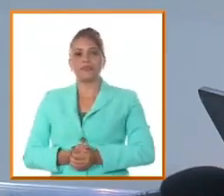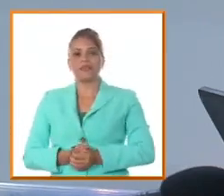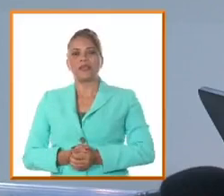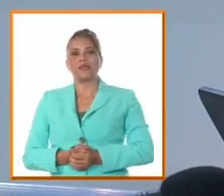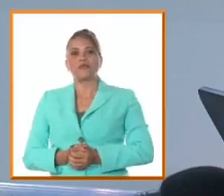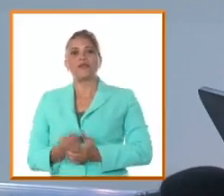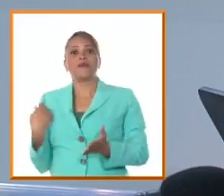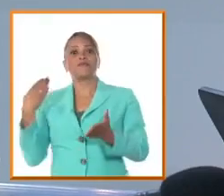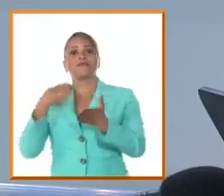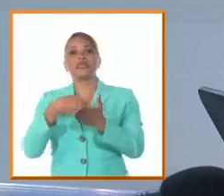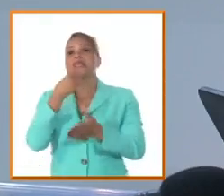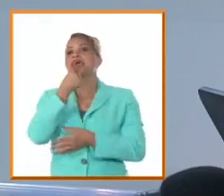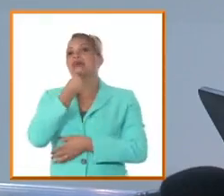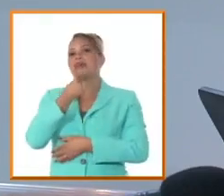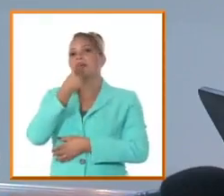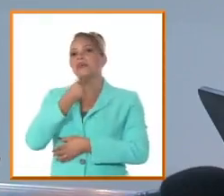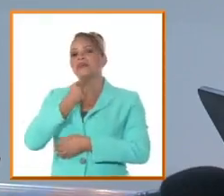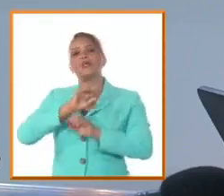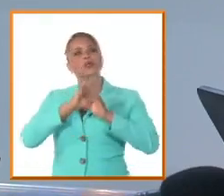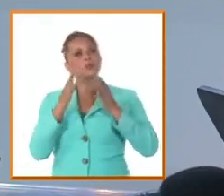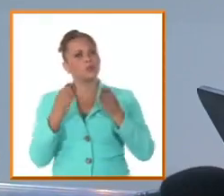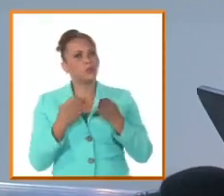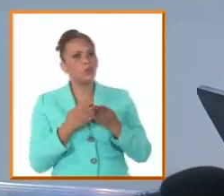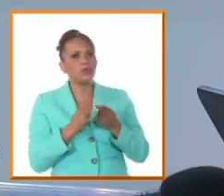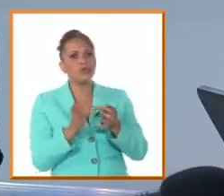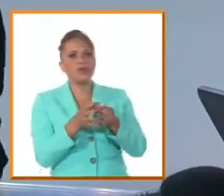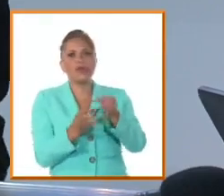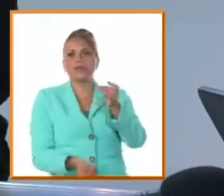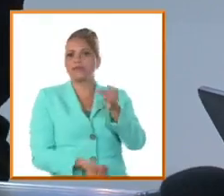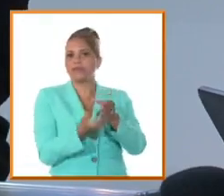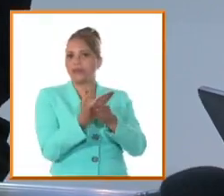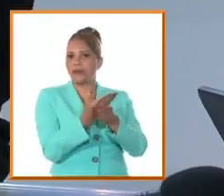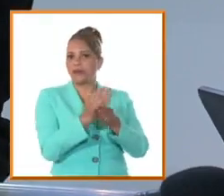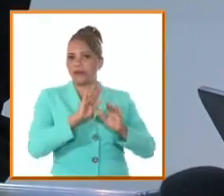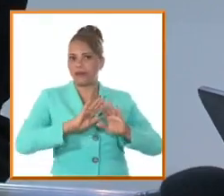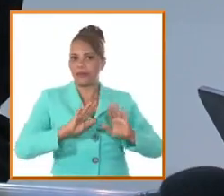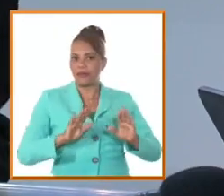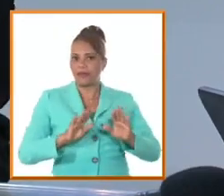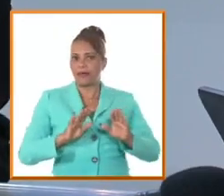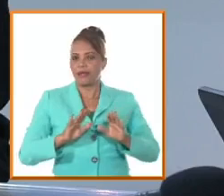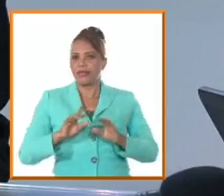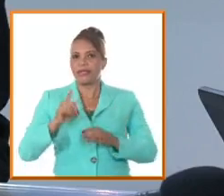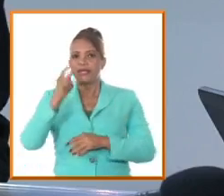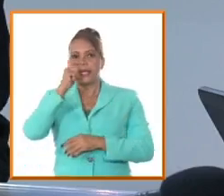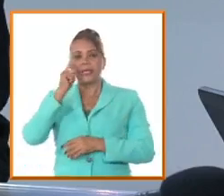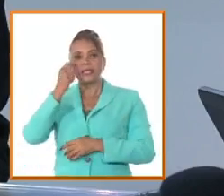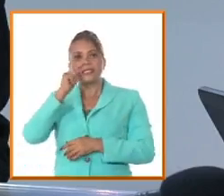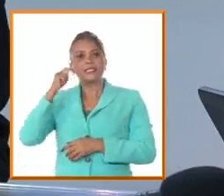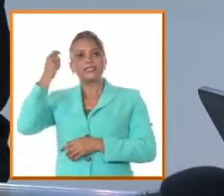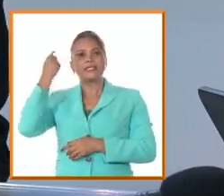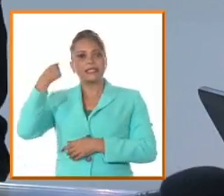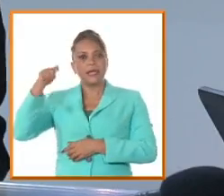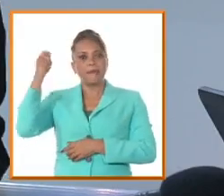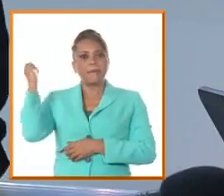llega ya prácticamente todo está encaminado CEPEDE se pronuncia